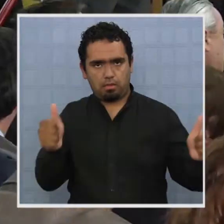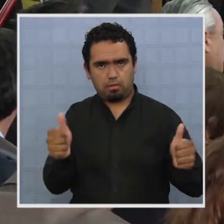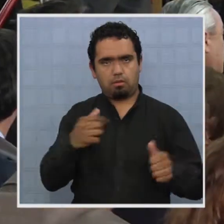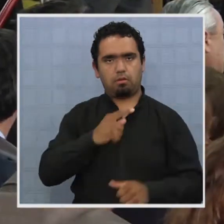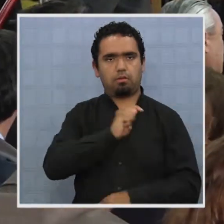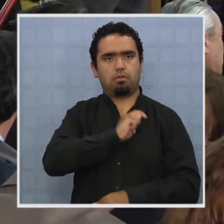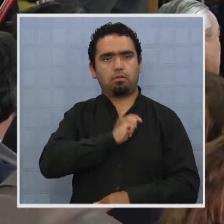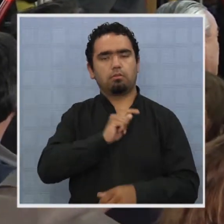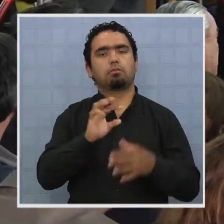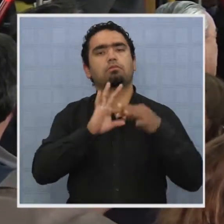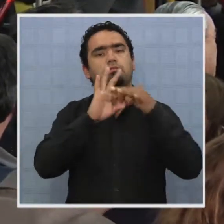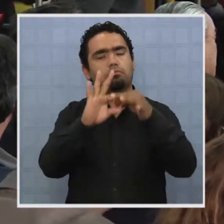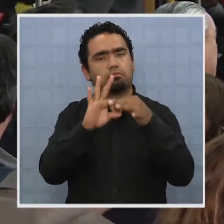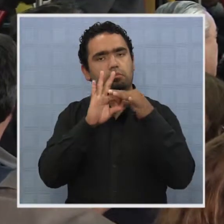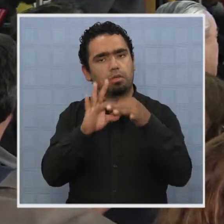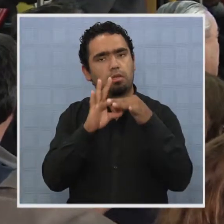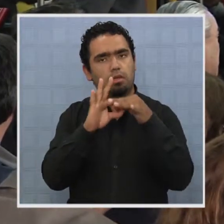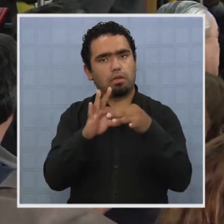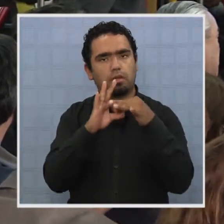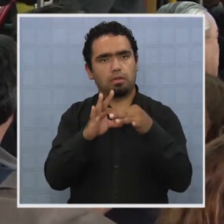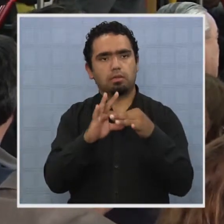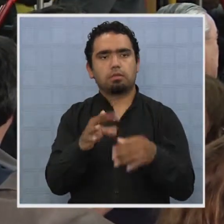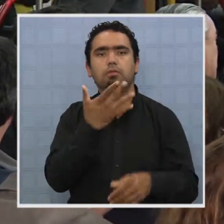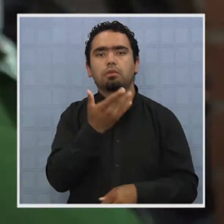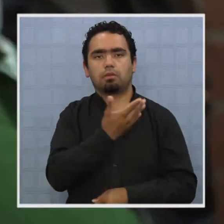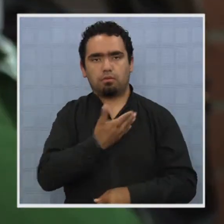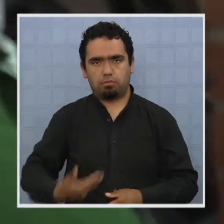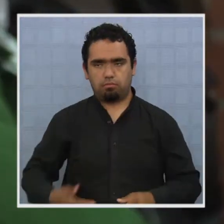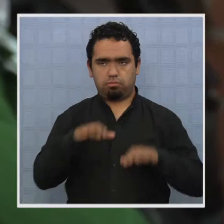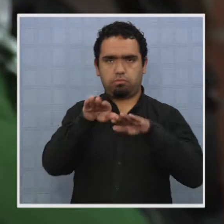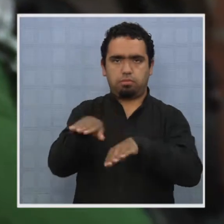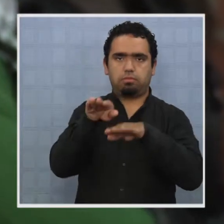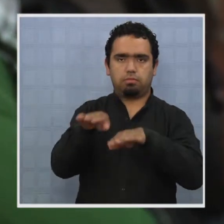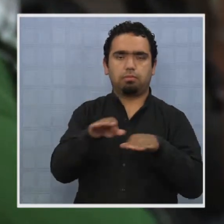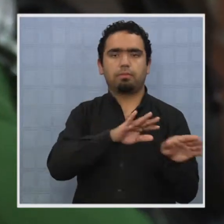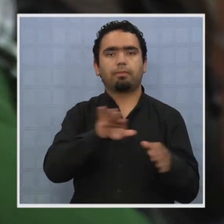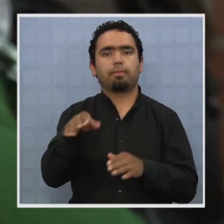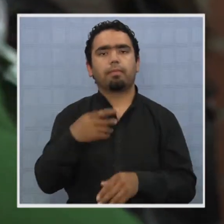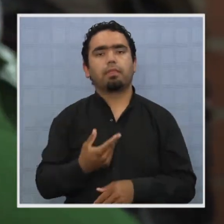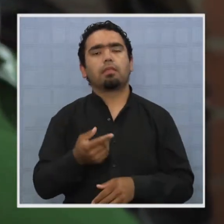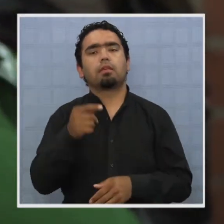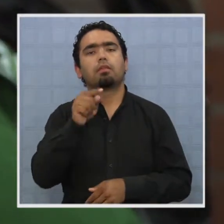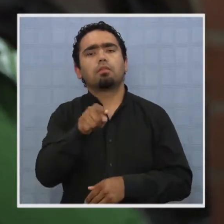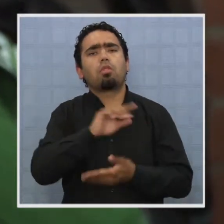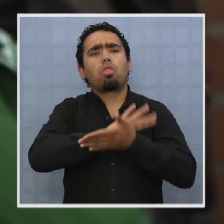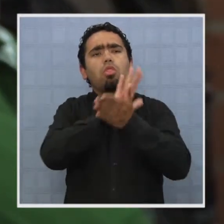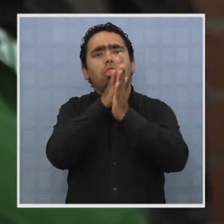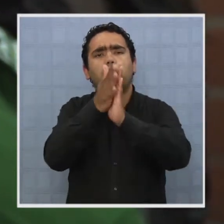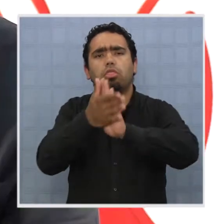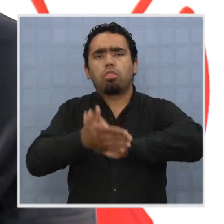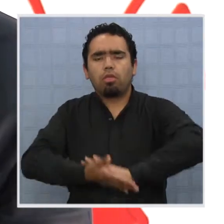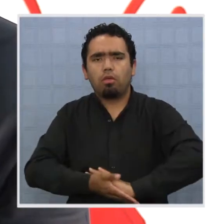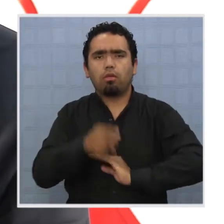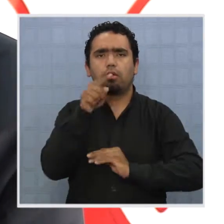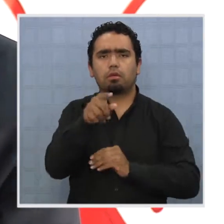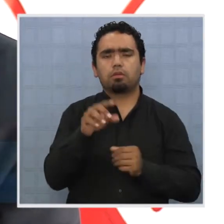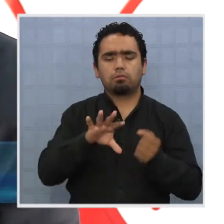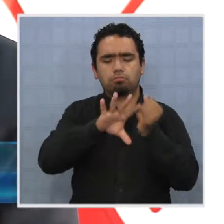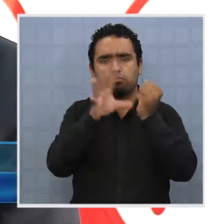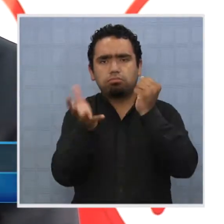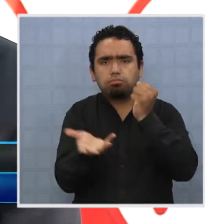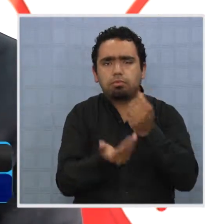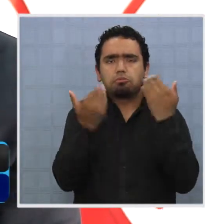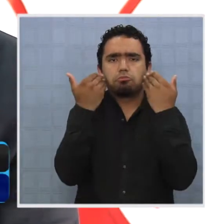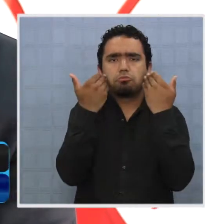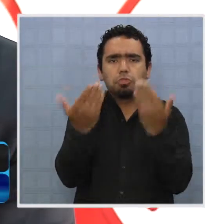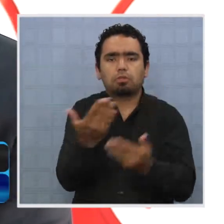Carlos Alberto Delano, agradeció el apoyo del gobierno que ha entregado a la Teletón. Todas estas obras han contado con los aportes